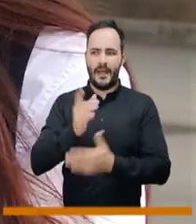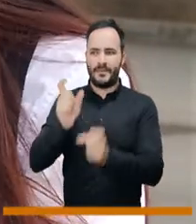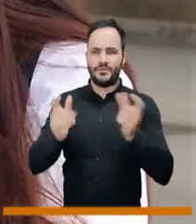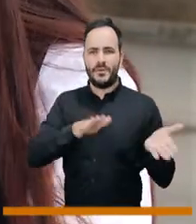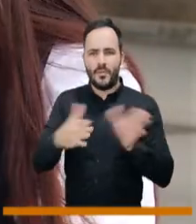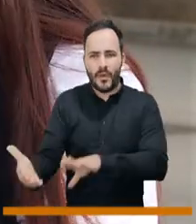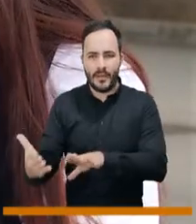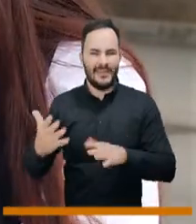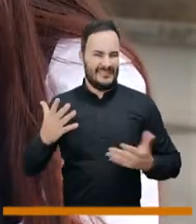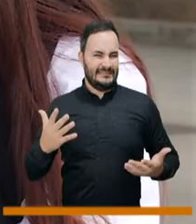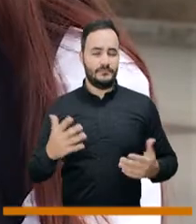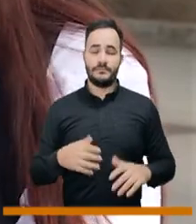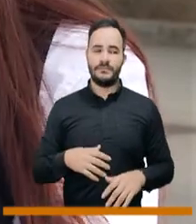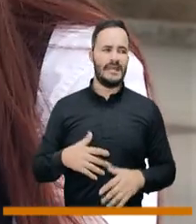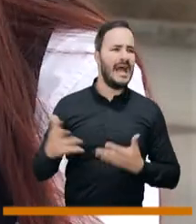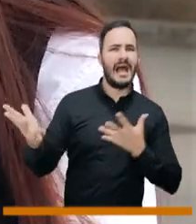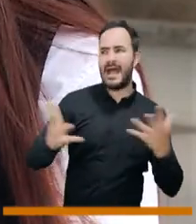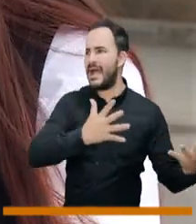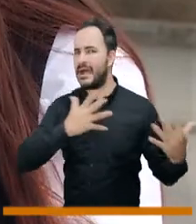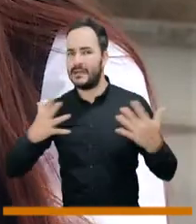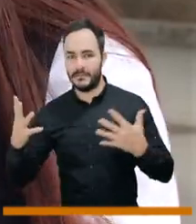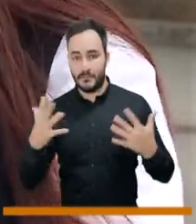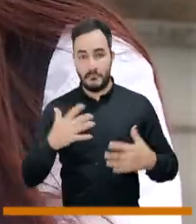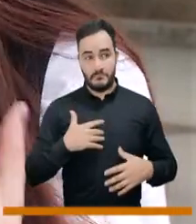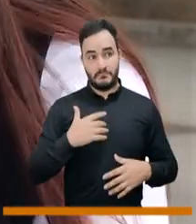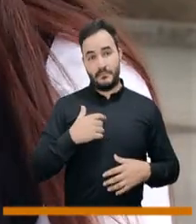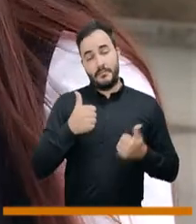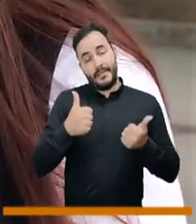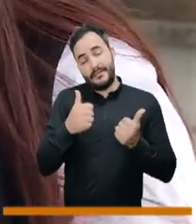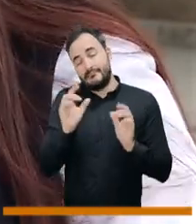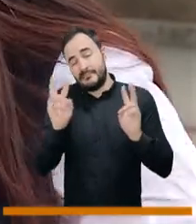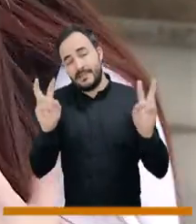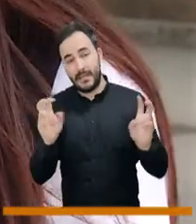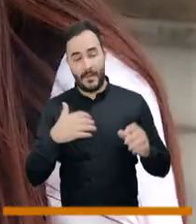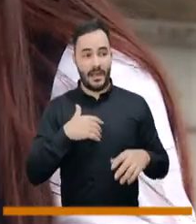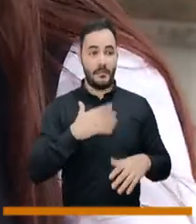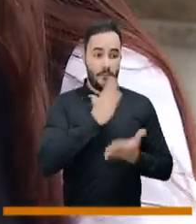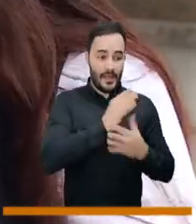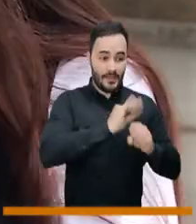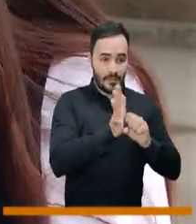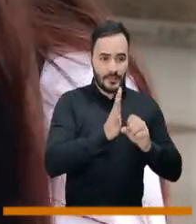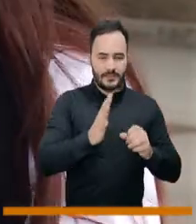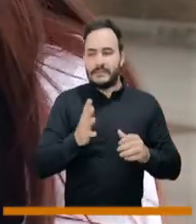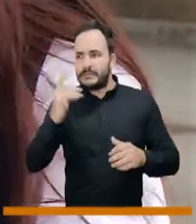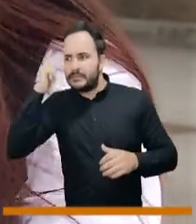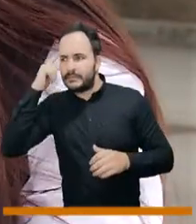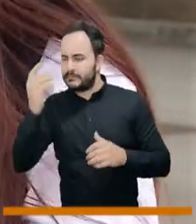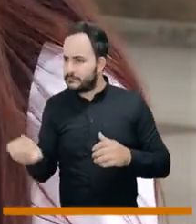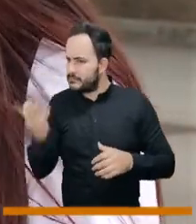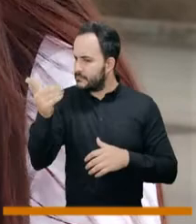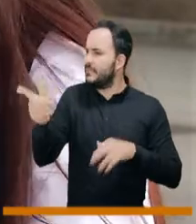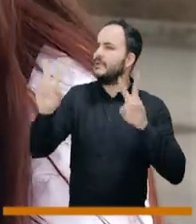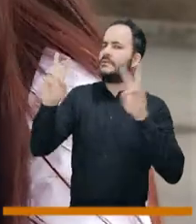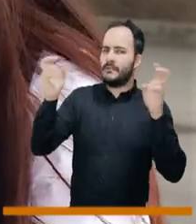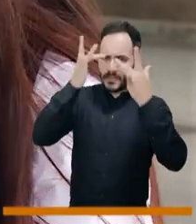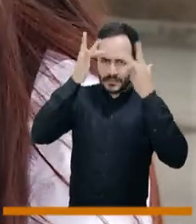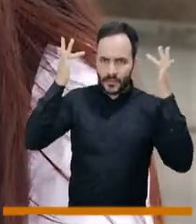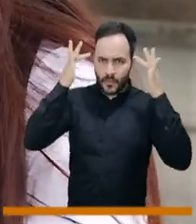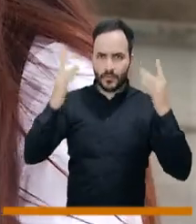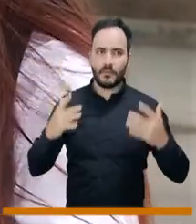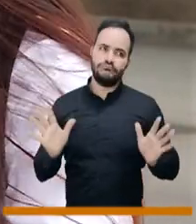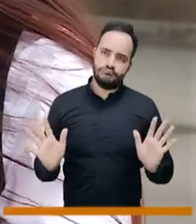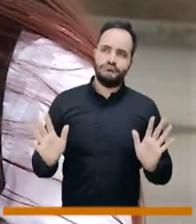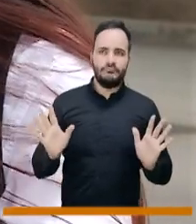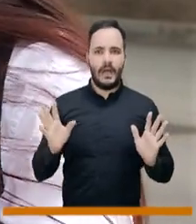que también es una de las cosas positivas de la pandemia, que se habló de salud mental, se habló de enfermedad mental, sí es un tema que se está tocando,